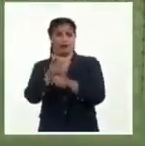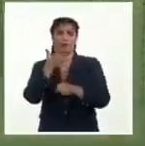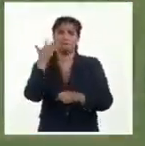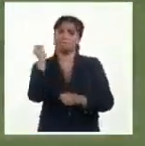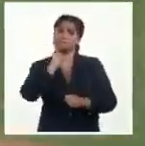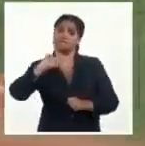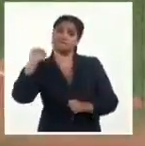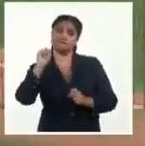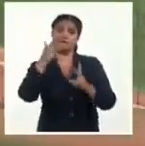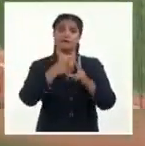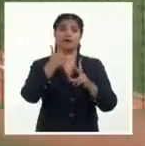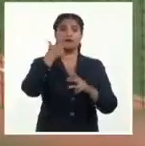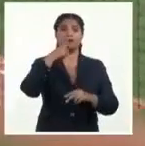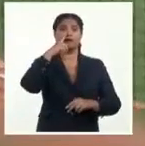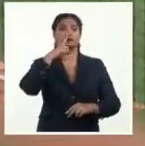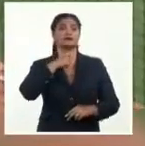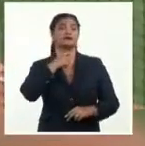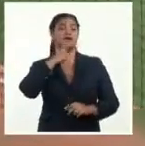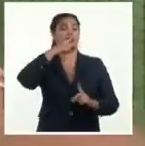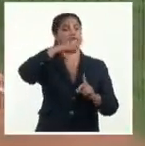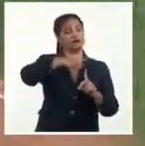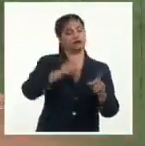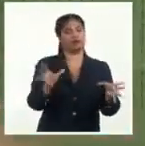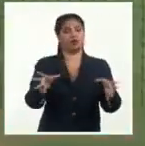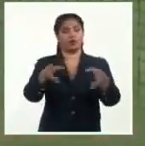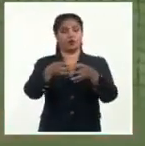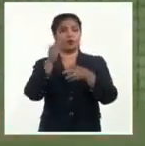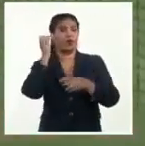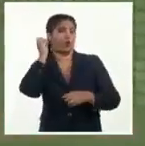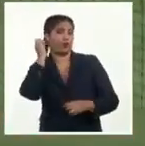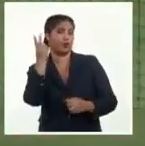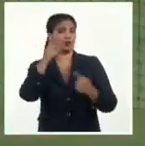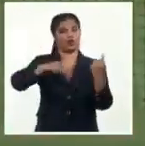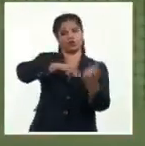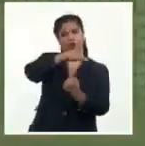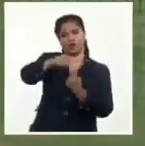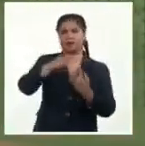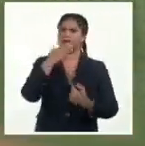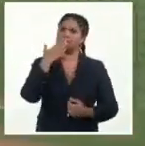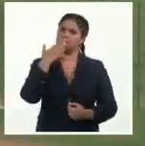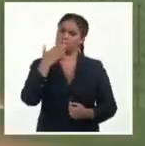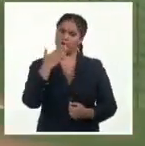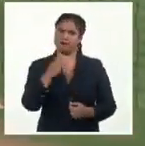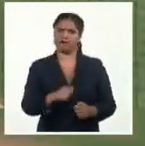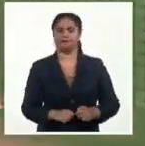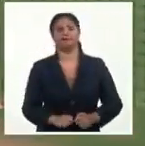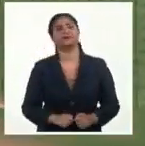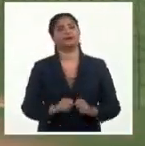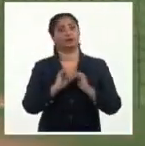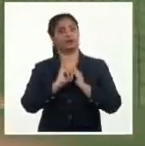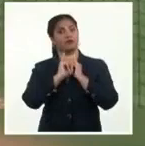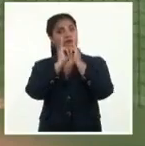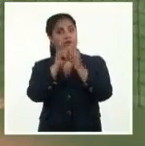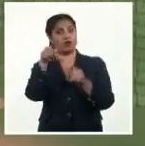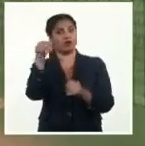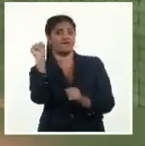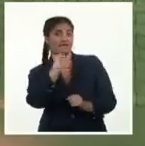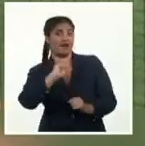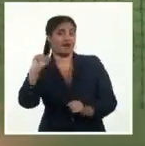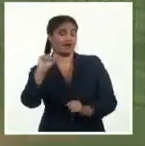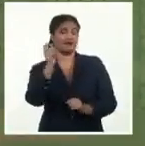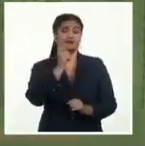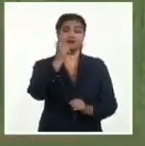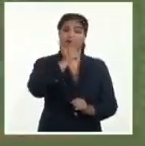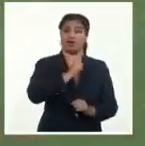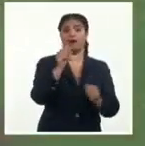que lanzó 6 entradas completas y solo permitió 2 carreras limpias. Hay que señalar que la abridora anunciada para hoy era la vileña Marais